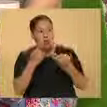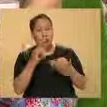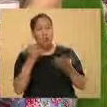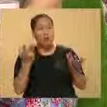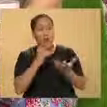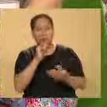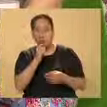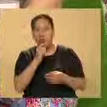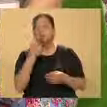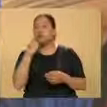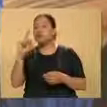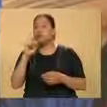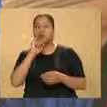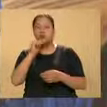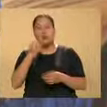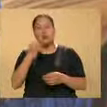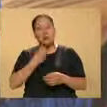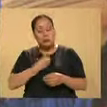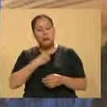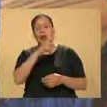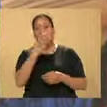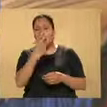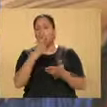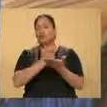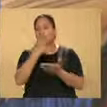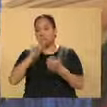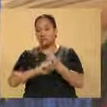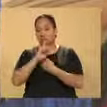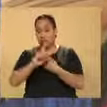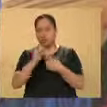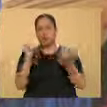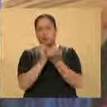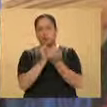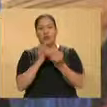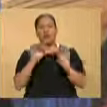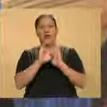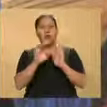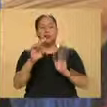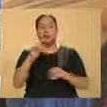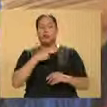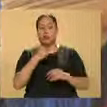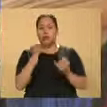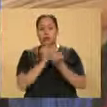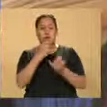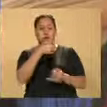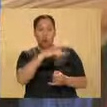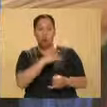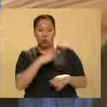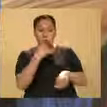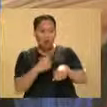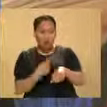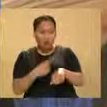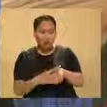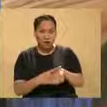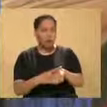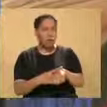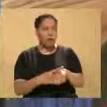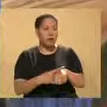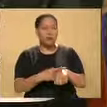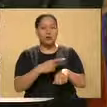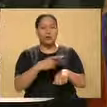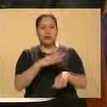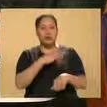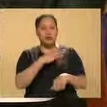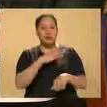Y aparte, una forma de ejercer violencia por omisión es si tu hijo está enfermo y omites